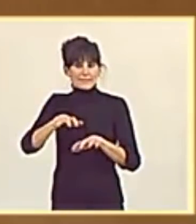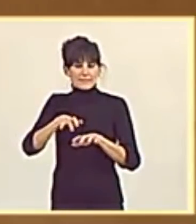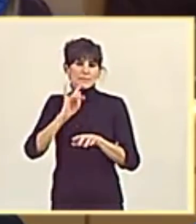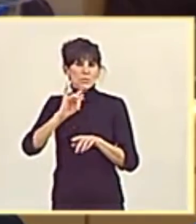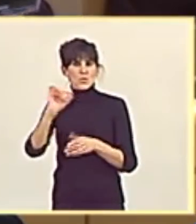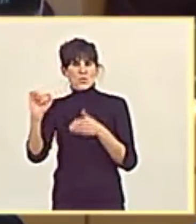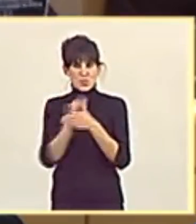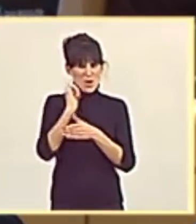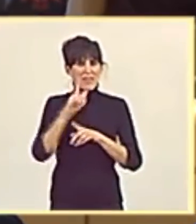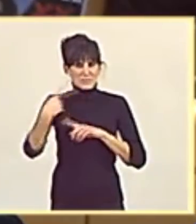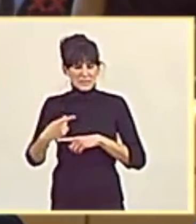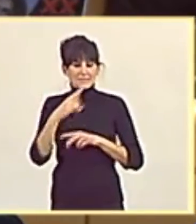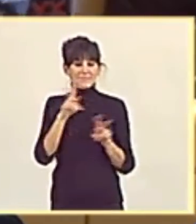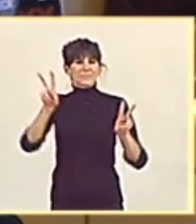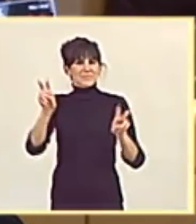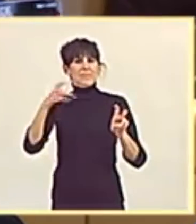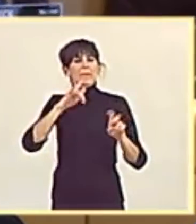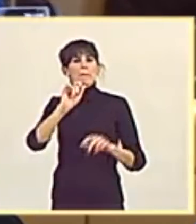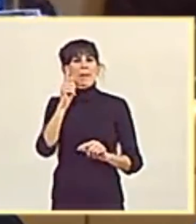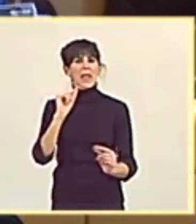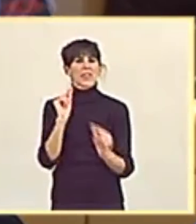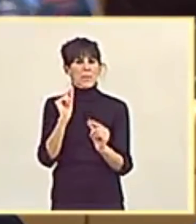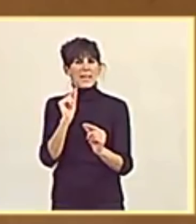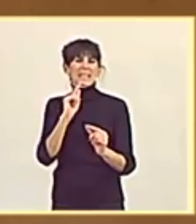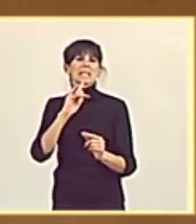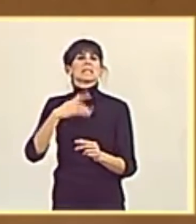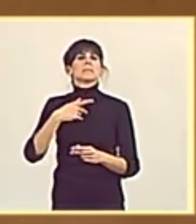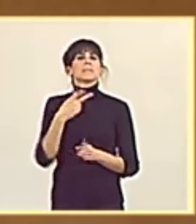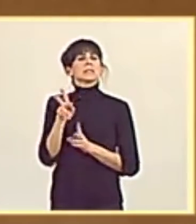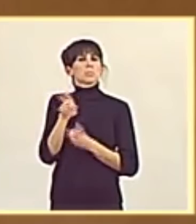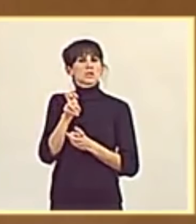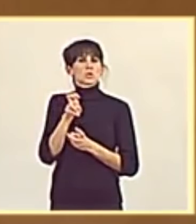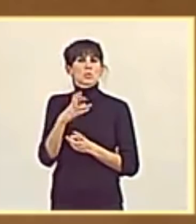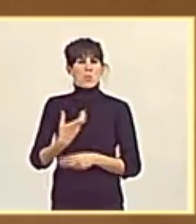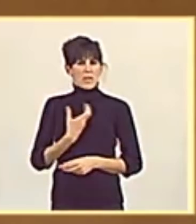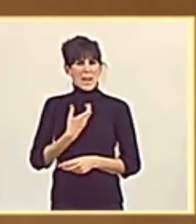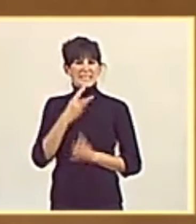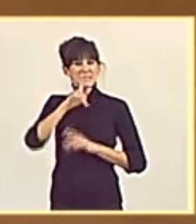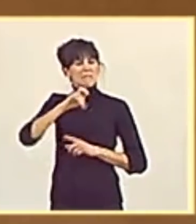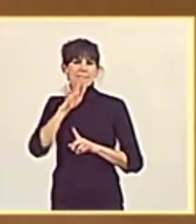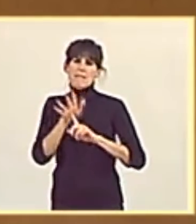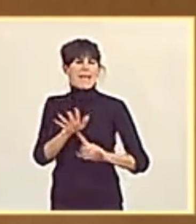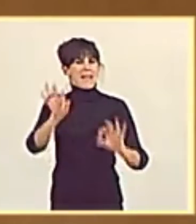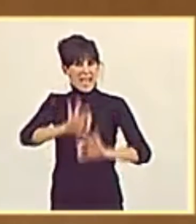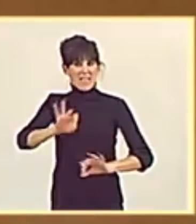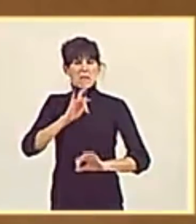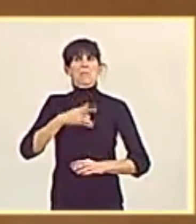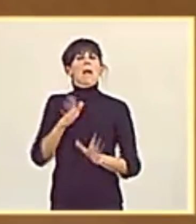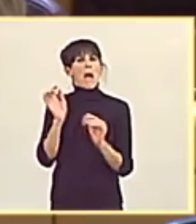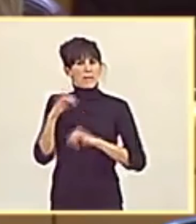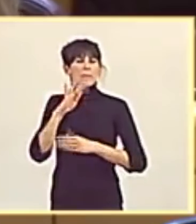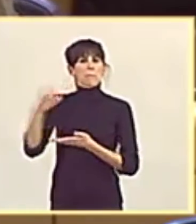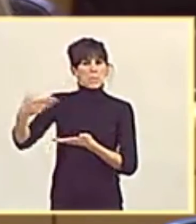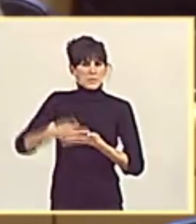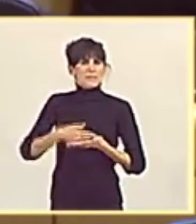comillas, literal. Primer debate de impuestos municipales sin excluir a nadie. He aceptado propuestas de